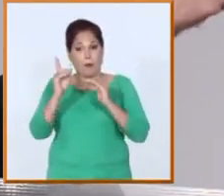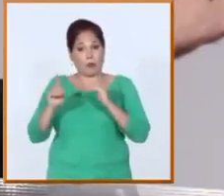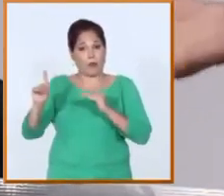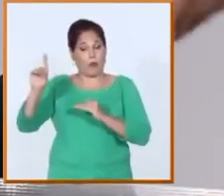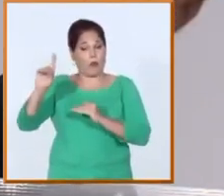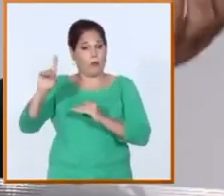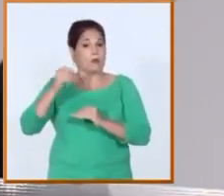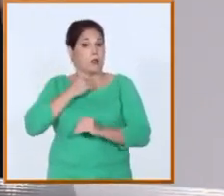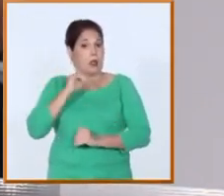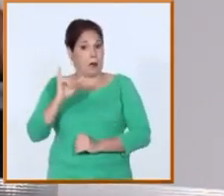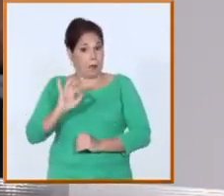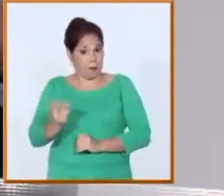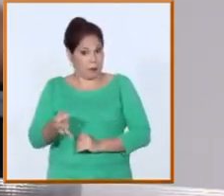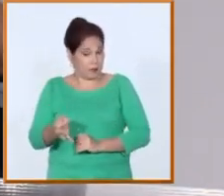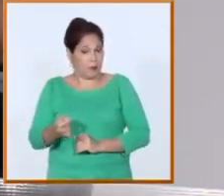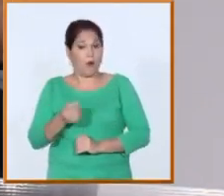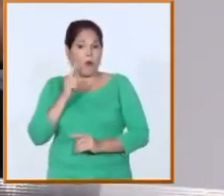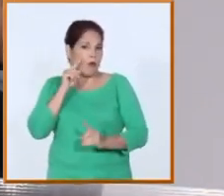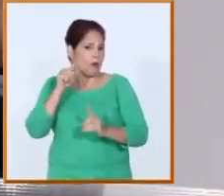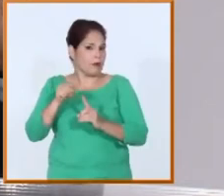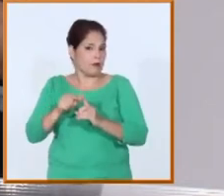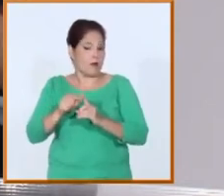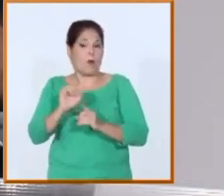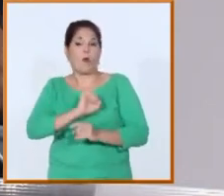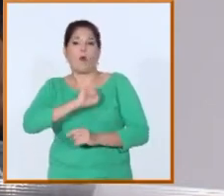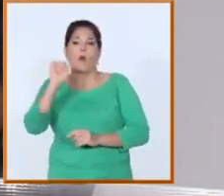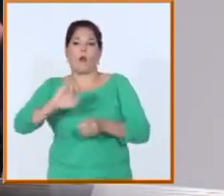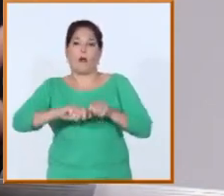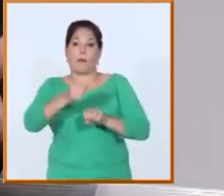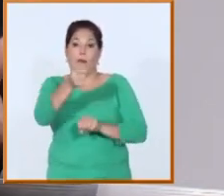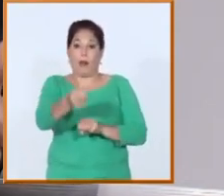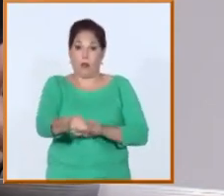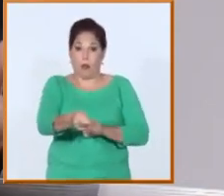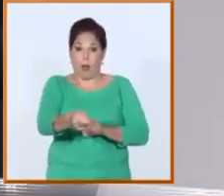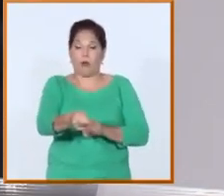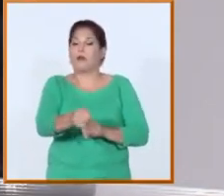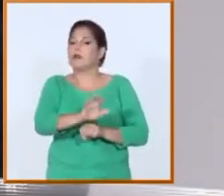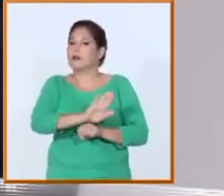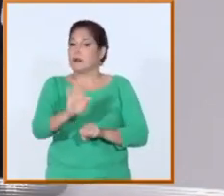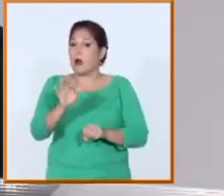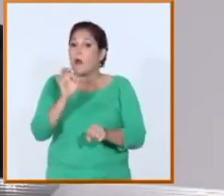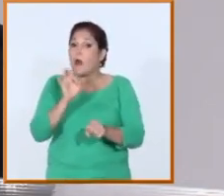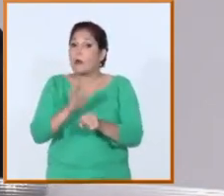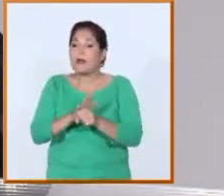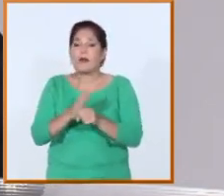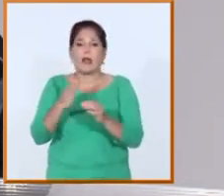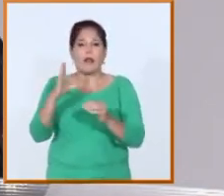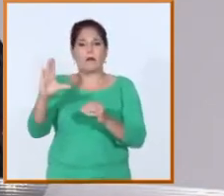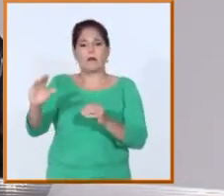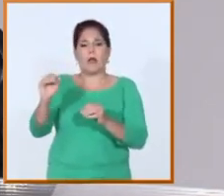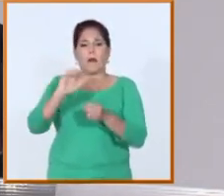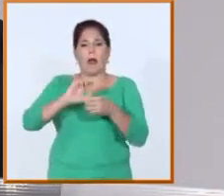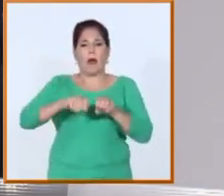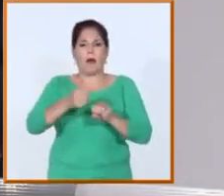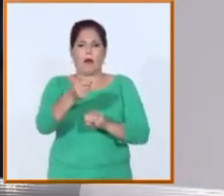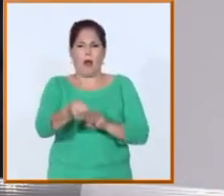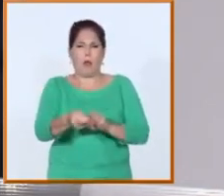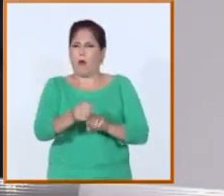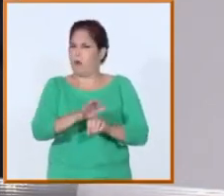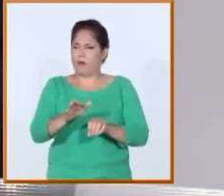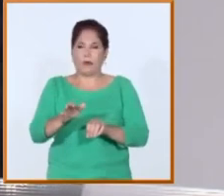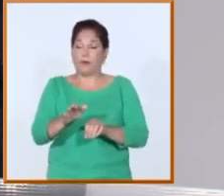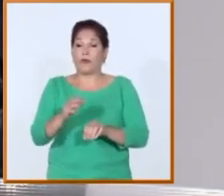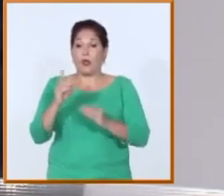supuesto como tú decías es nuestro propósito que nuestra gente llegue más joven a formarse como doctor. Hoy la edad promedio de